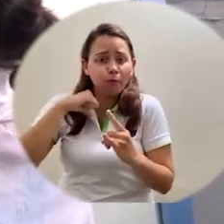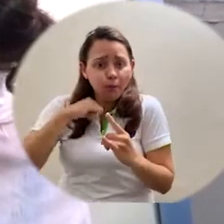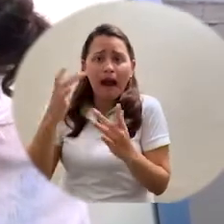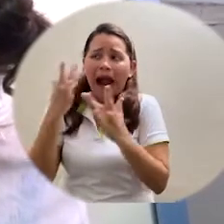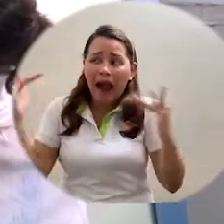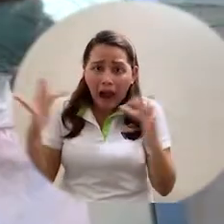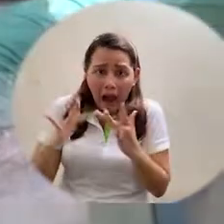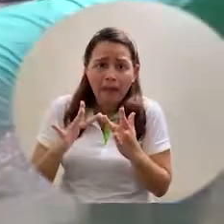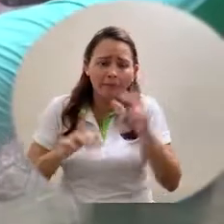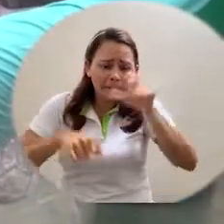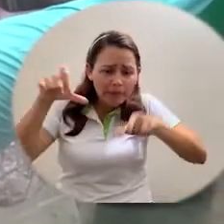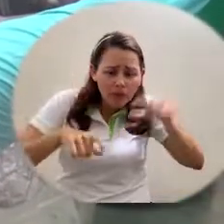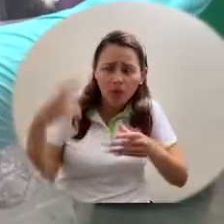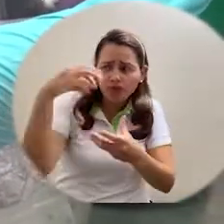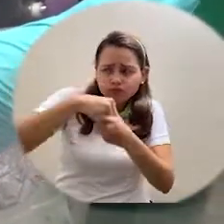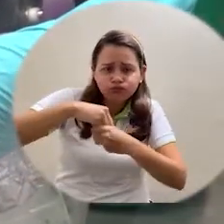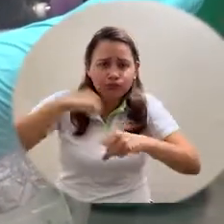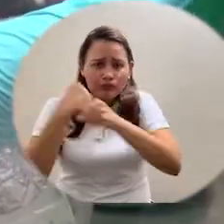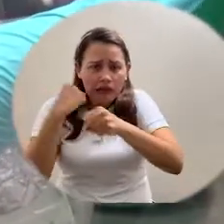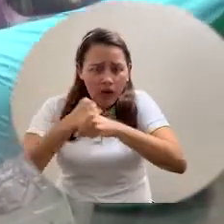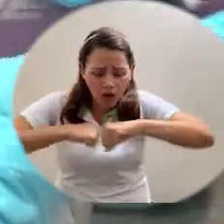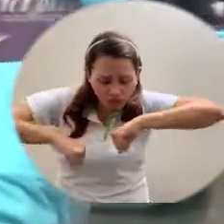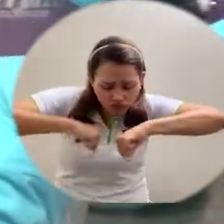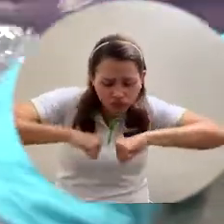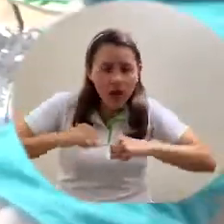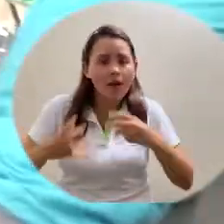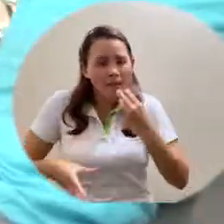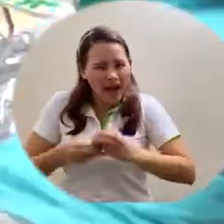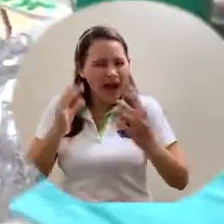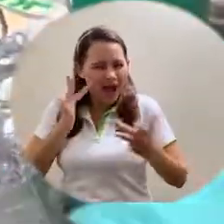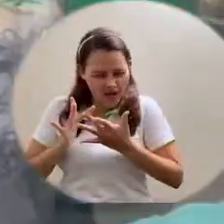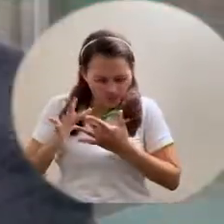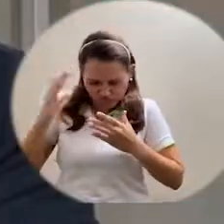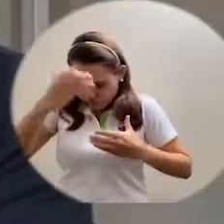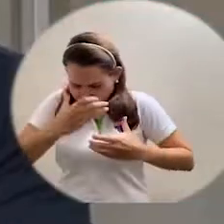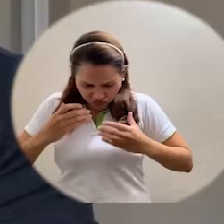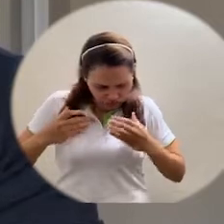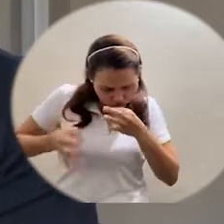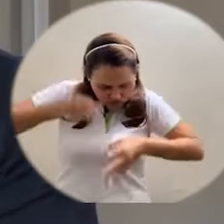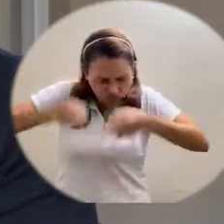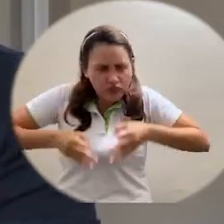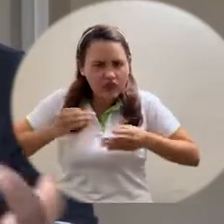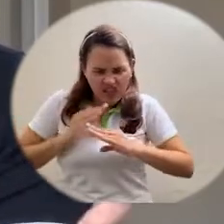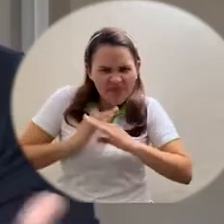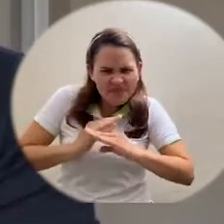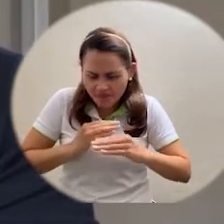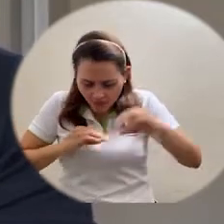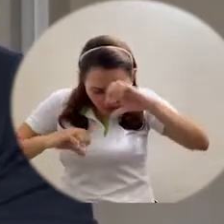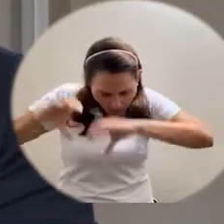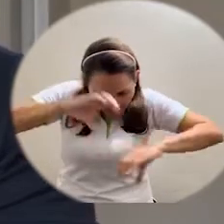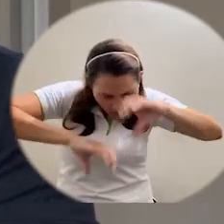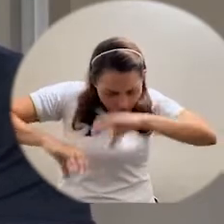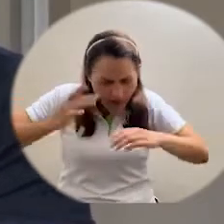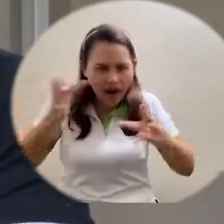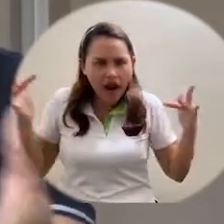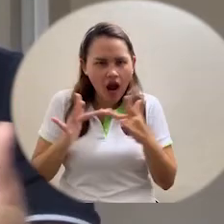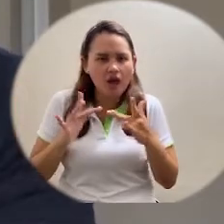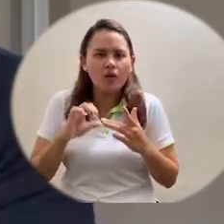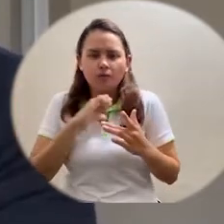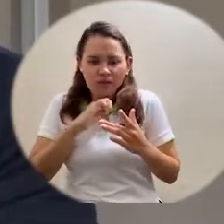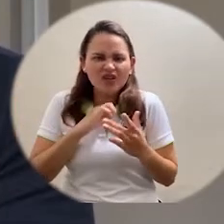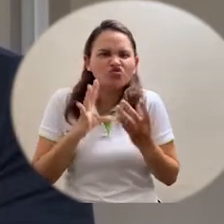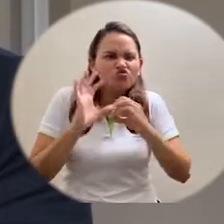turnos de trabajo intensos, todo el material de bioseguridad y la parte inicial de reactivos para poder validar, estandarizar y